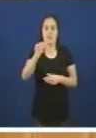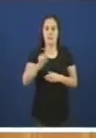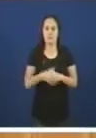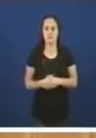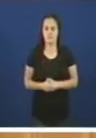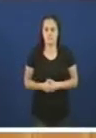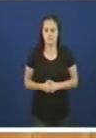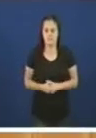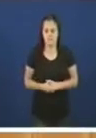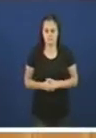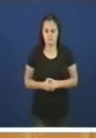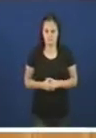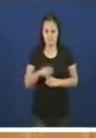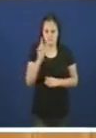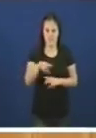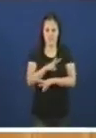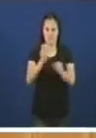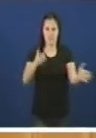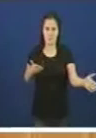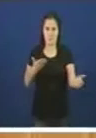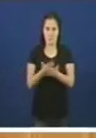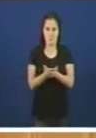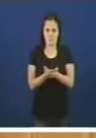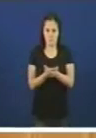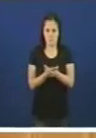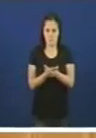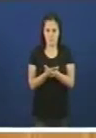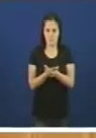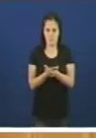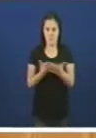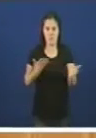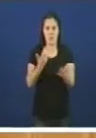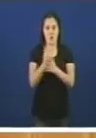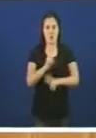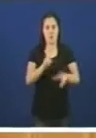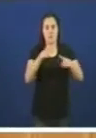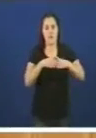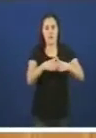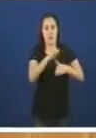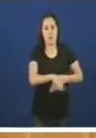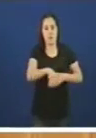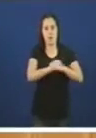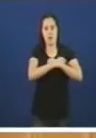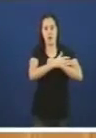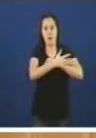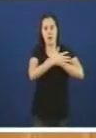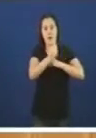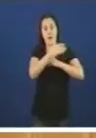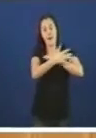Indo ao asunto da moción que ten a ver co tema do naval da Ría de Ferrol, do naval público,